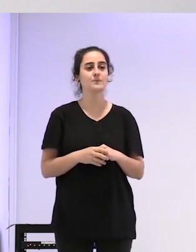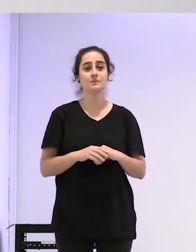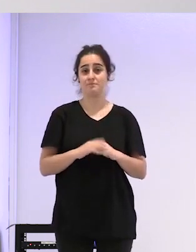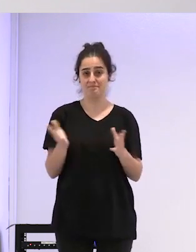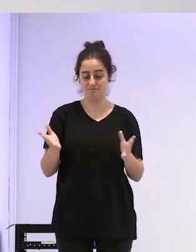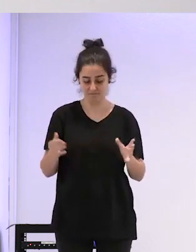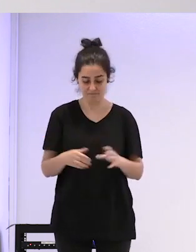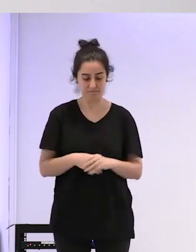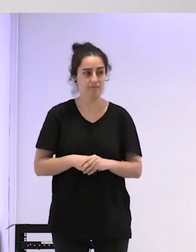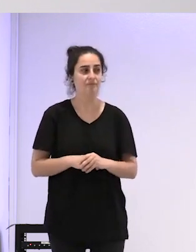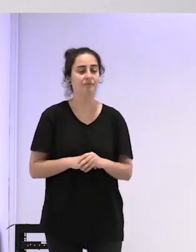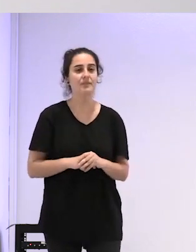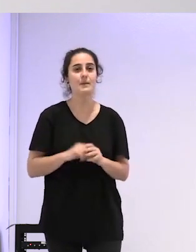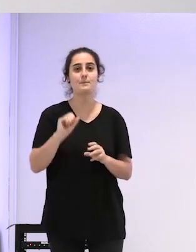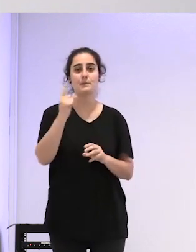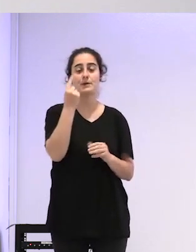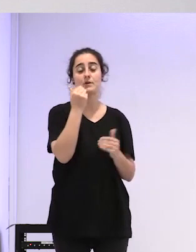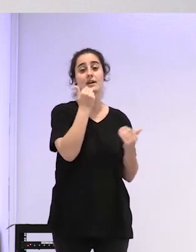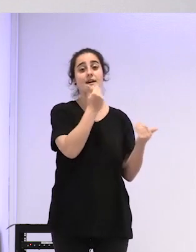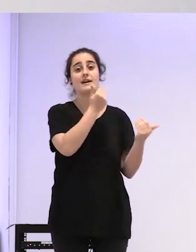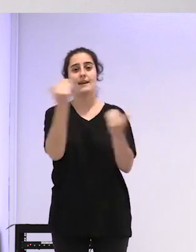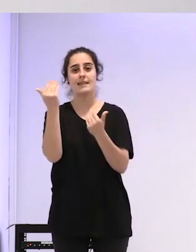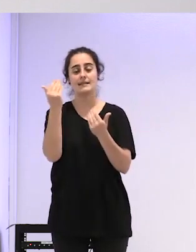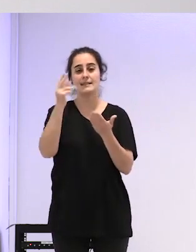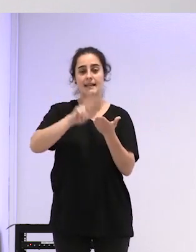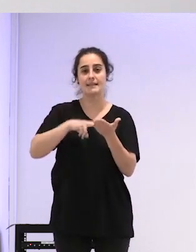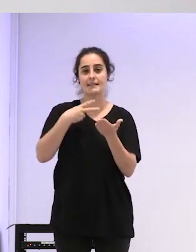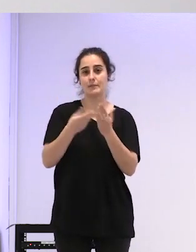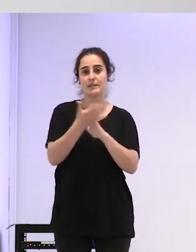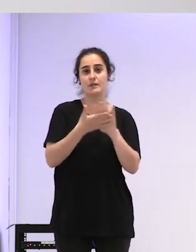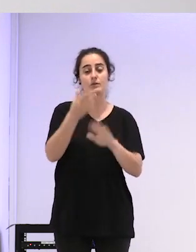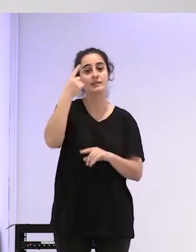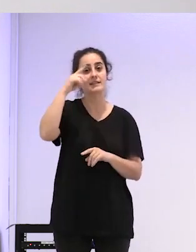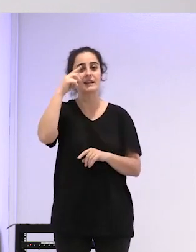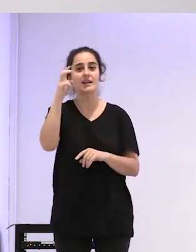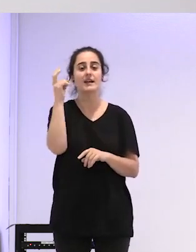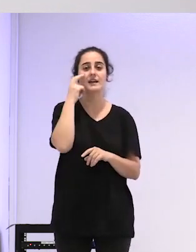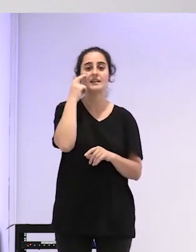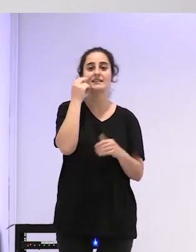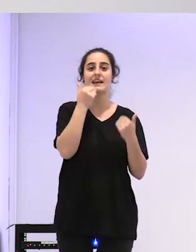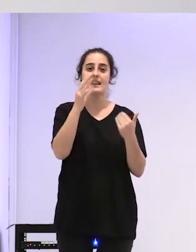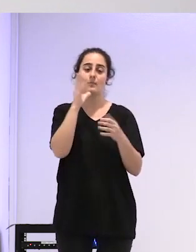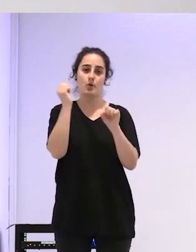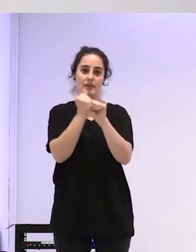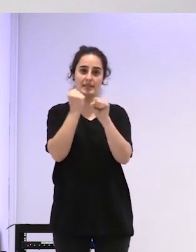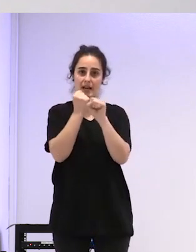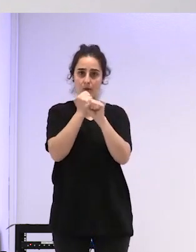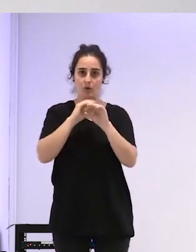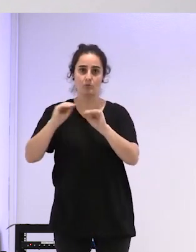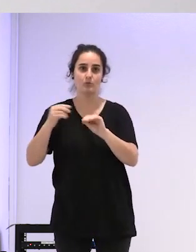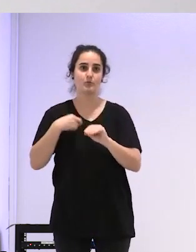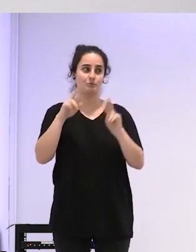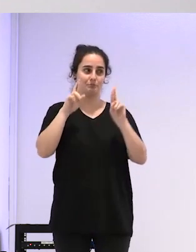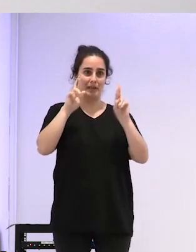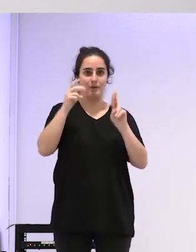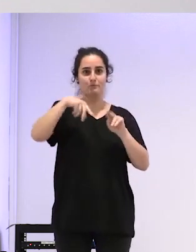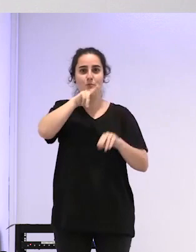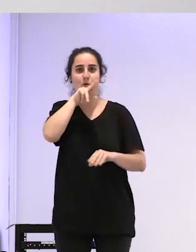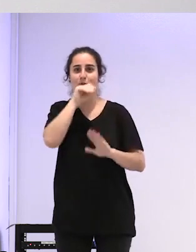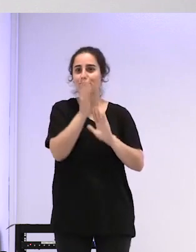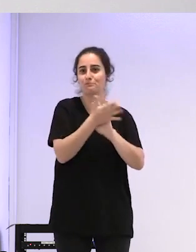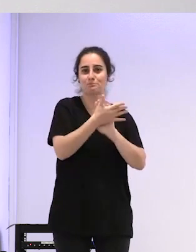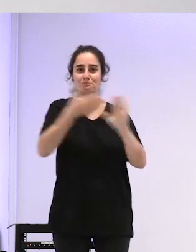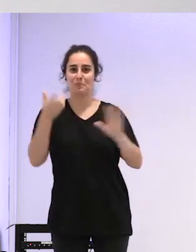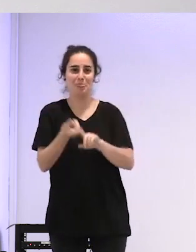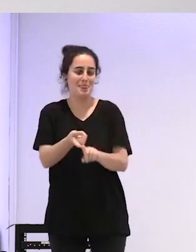primero dar muchas gracias a las intérpretes Sheila y a Nietzsche por su trabajo espero que no hayamos hablado demasiado